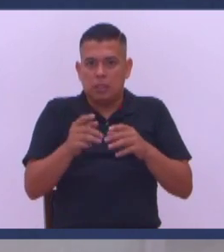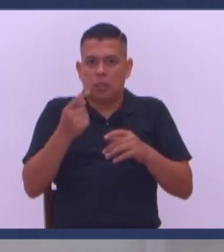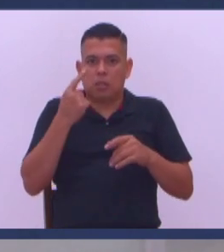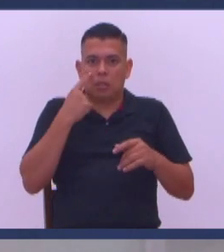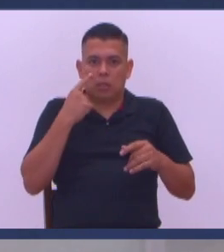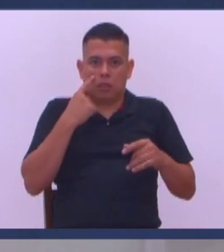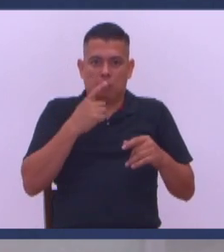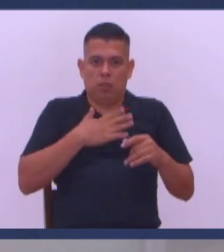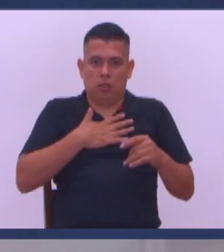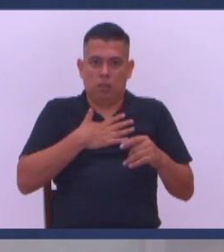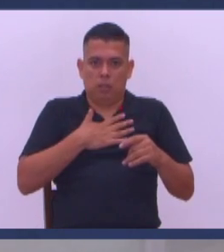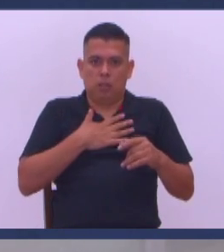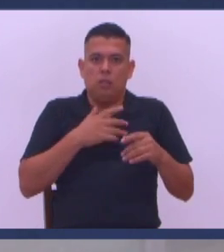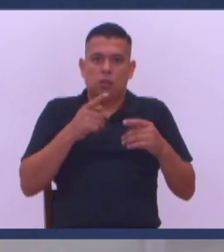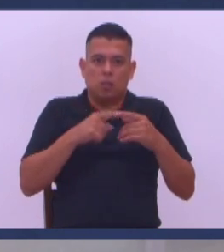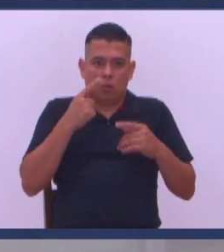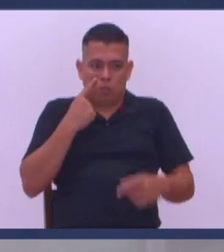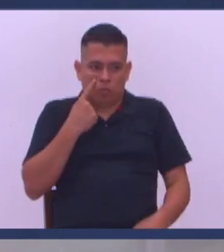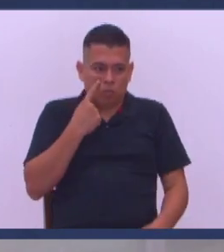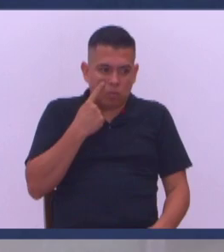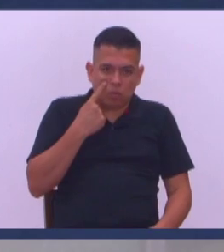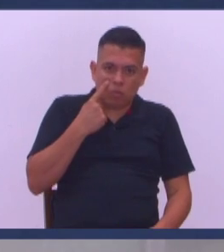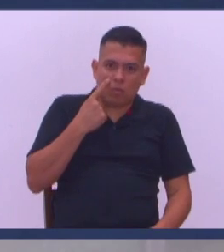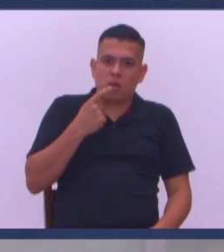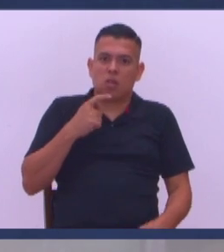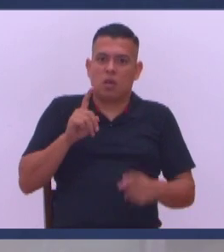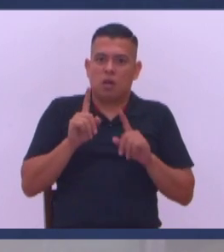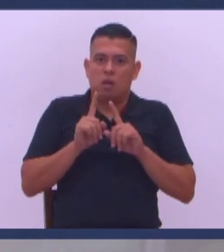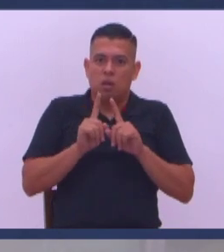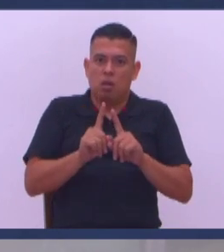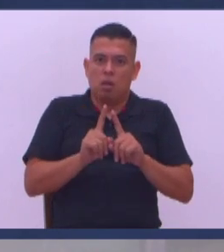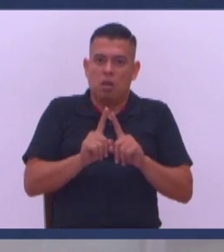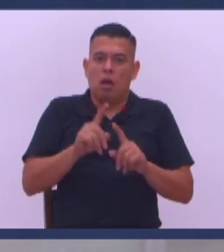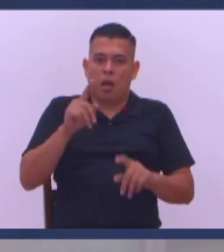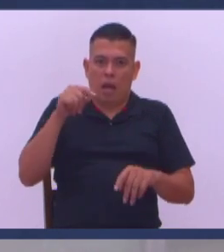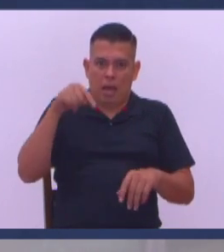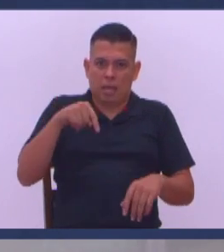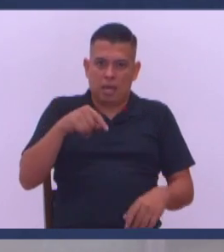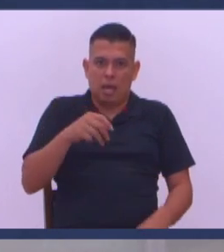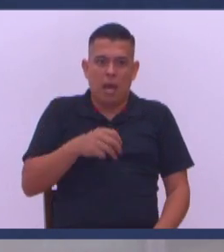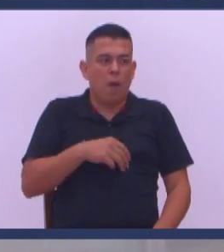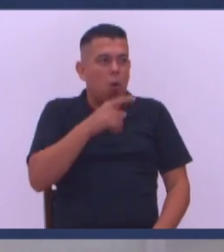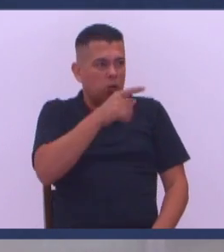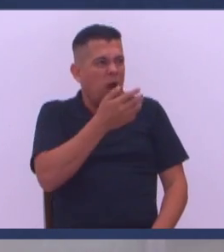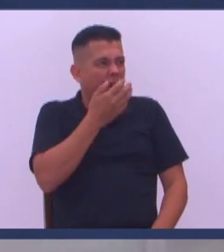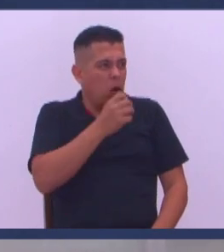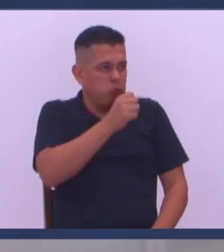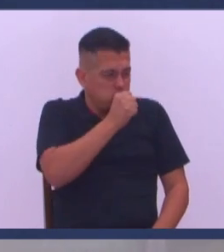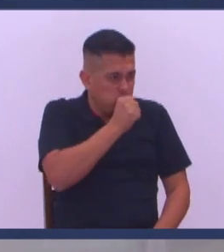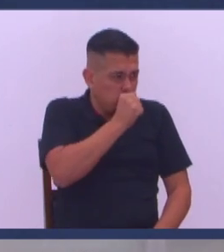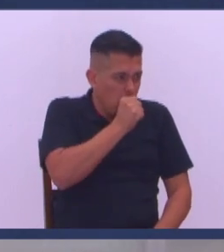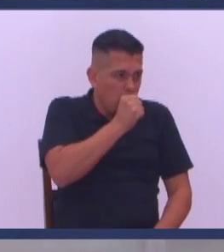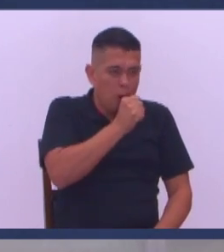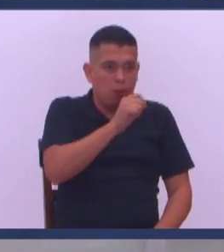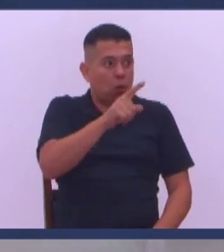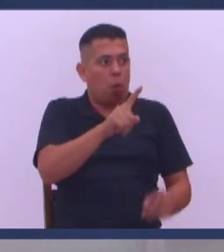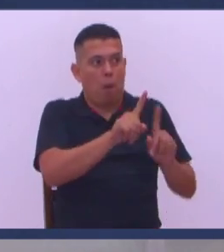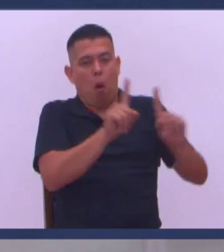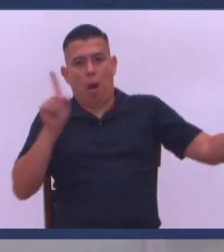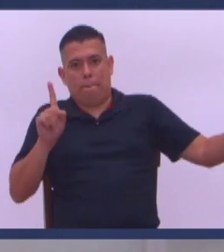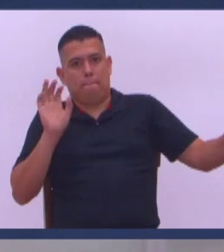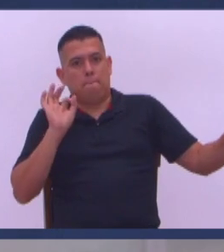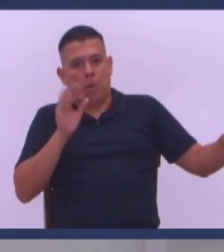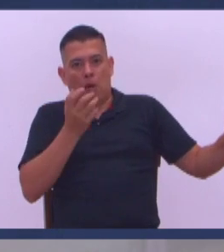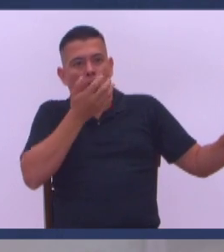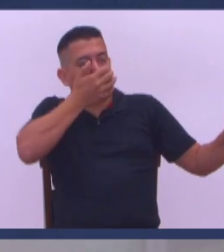aprecie lo que tenga Sino que esté En estricta vigilancia Con quien estoy caminando Que nos han dicho Hoy con la pandemia Si tose Mátenlo Si tose Aléjese